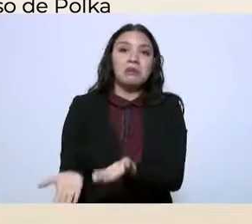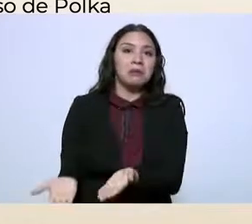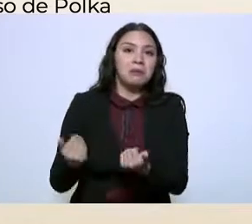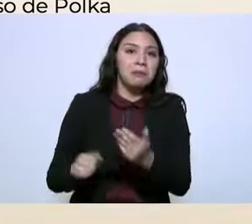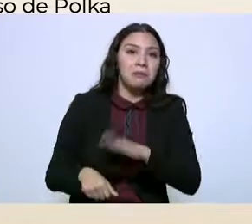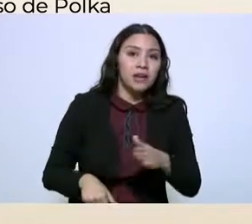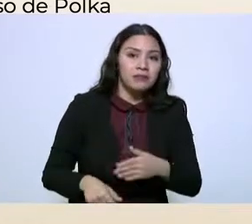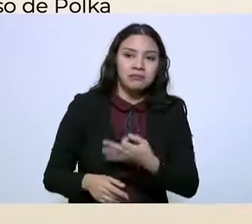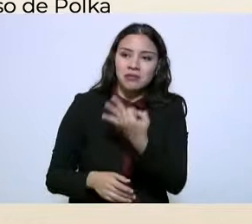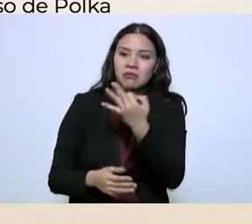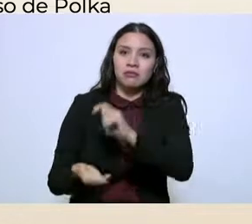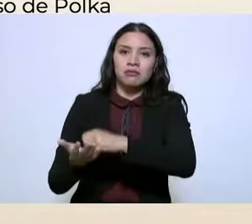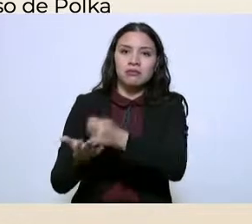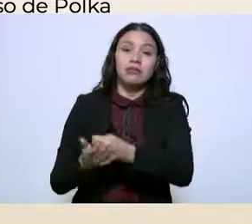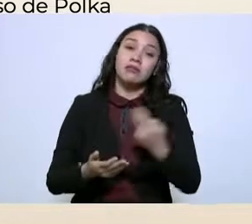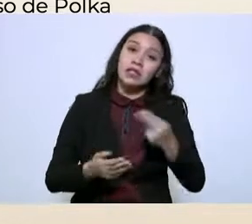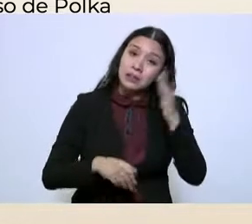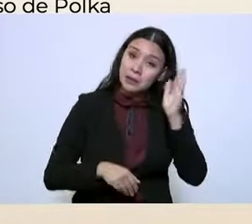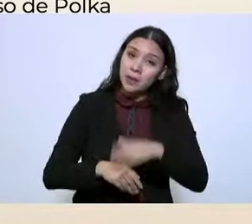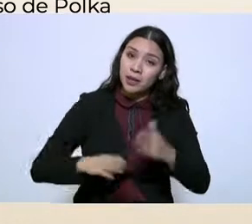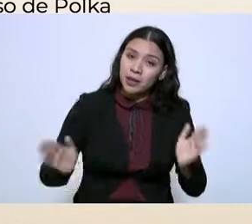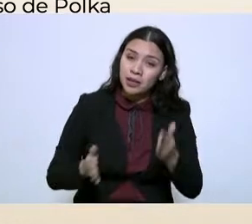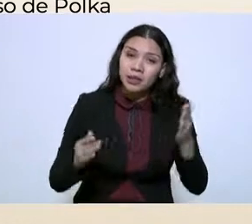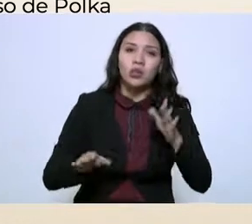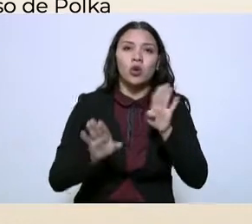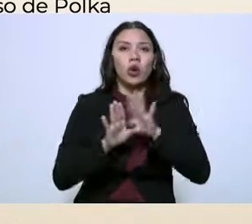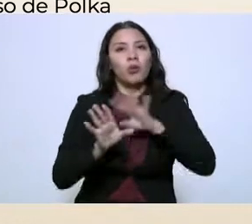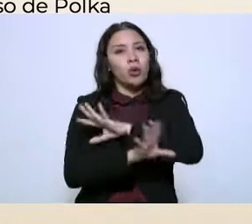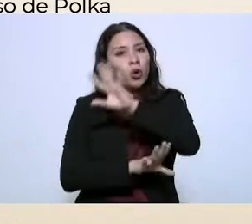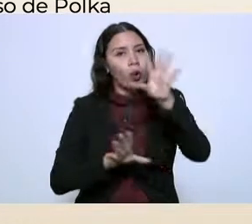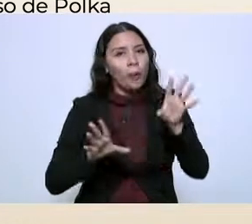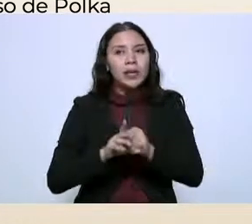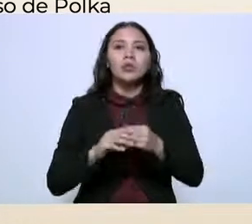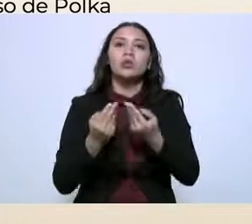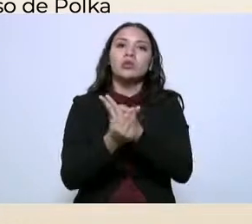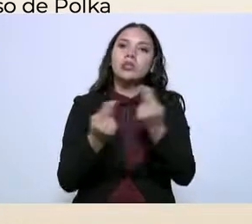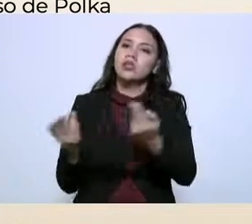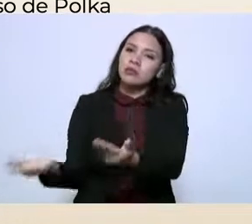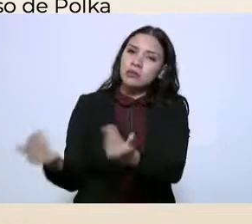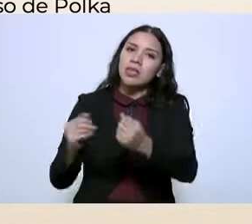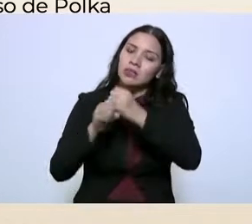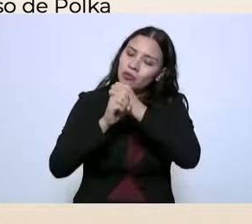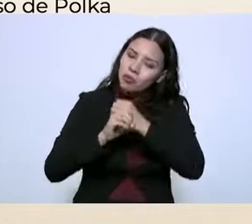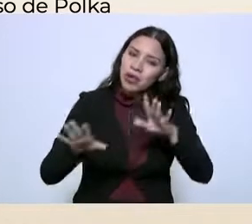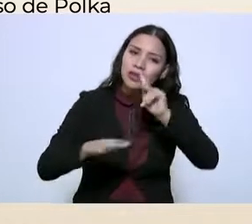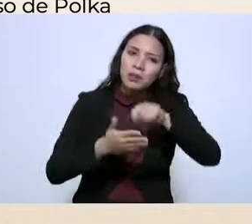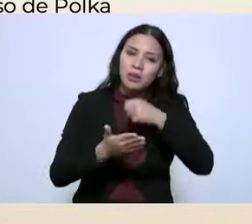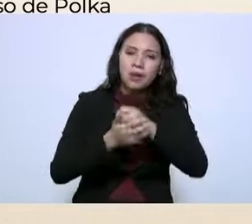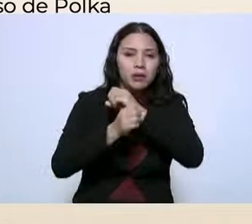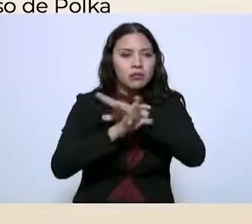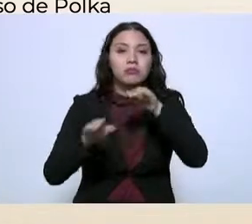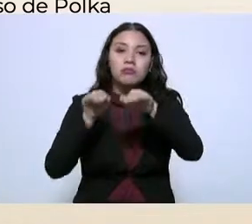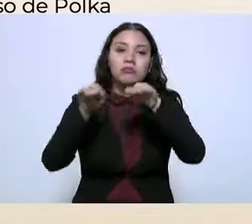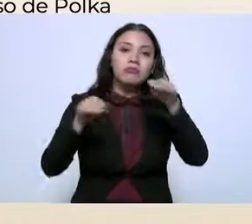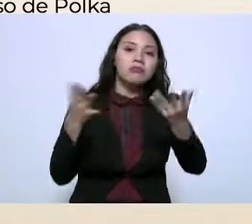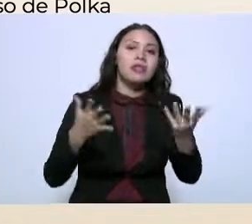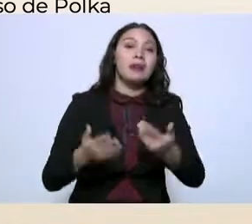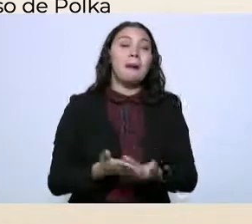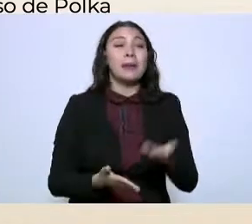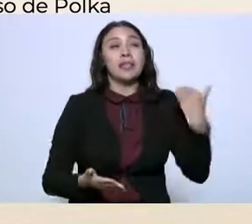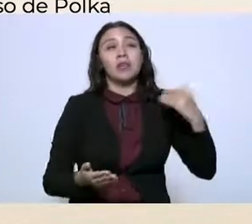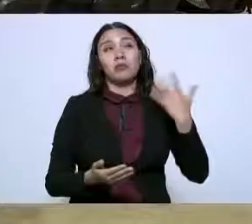tenemos que fortalecer la difusión de todas las convocatorias en el último año tuvimos 70